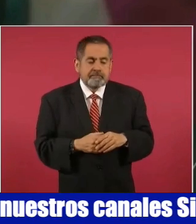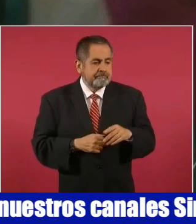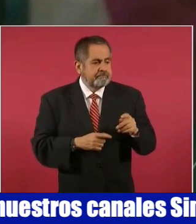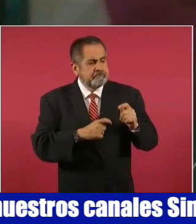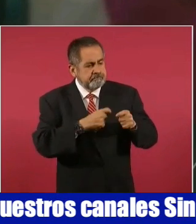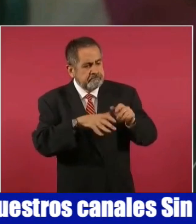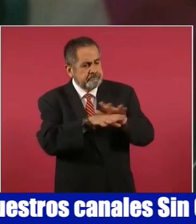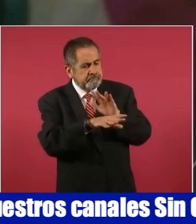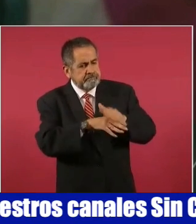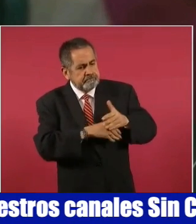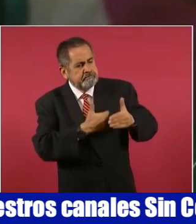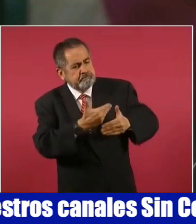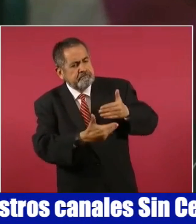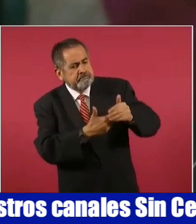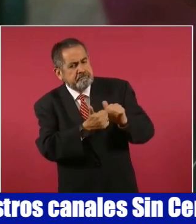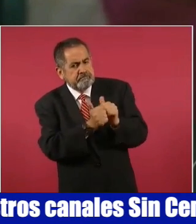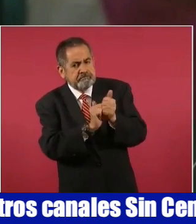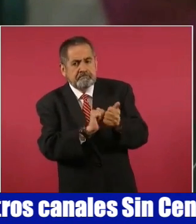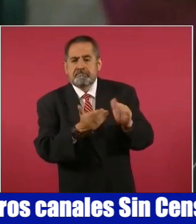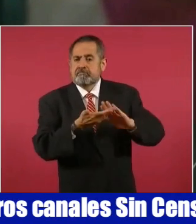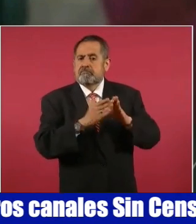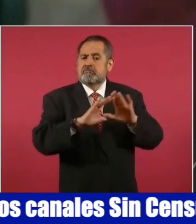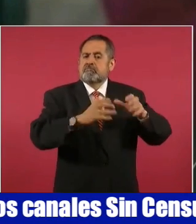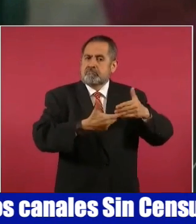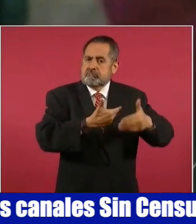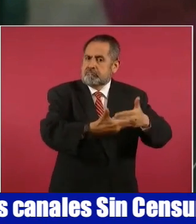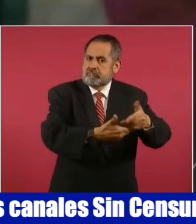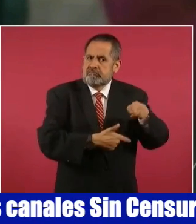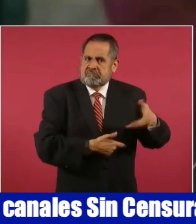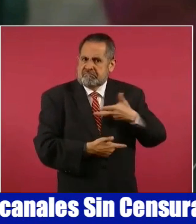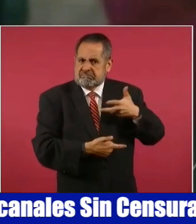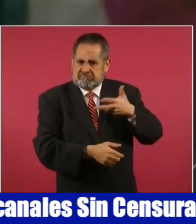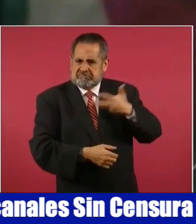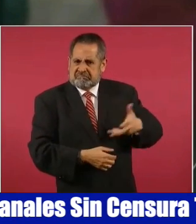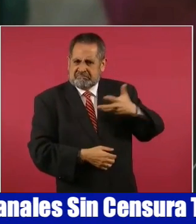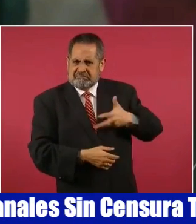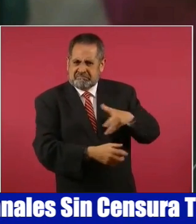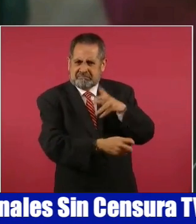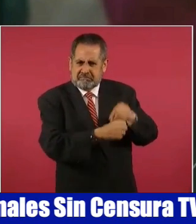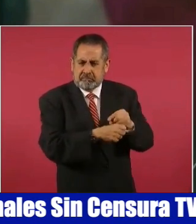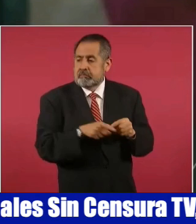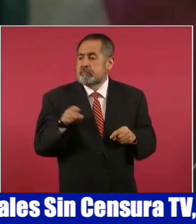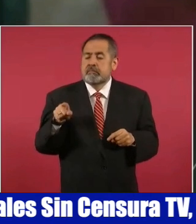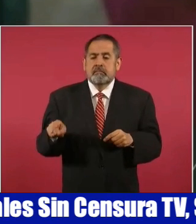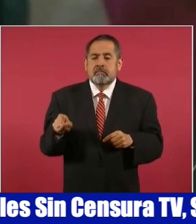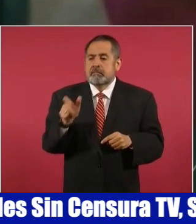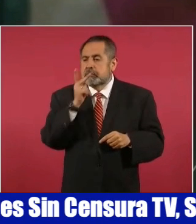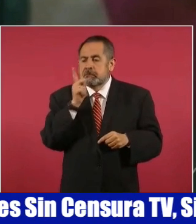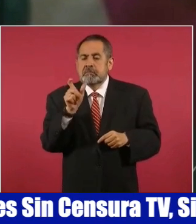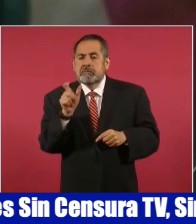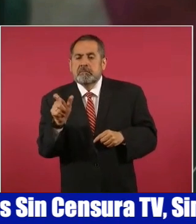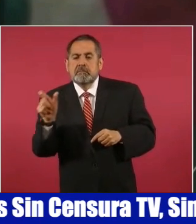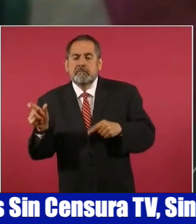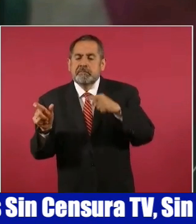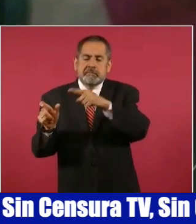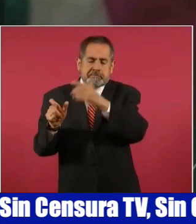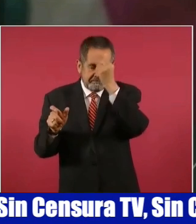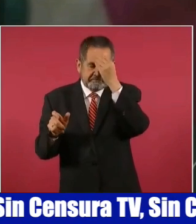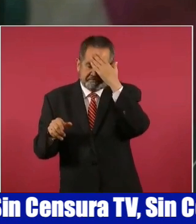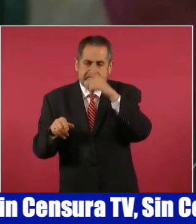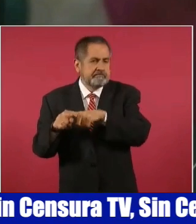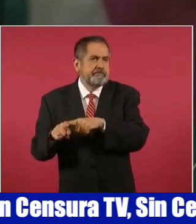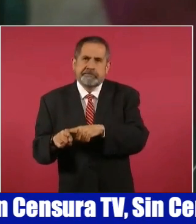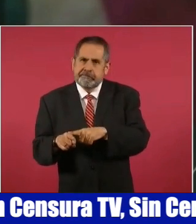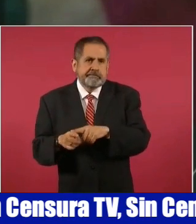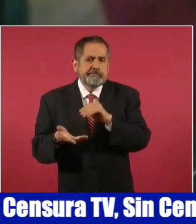graduales de algo en una comunidad, son palabritas, repito, que dejan un largo